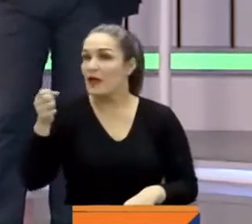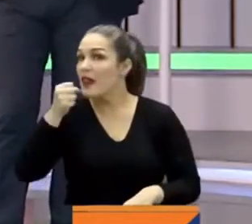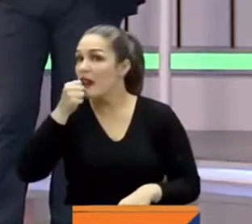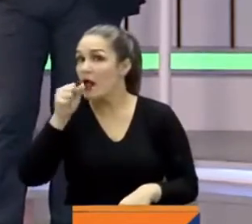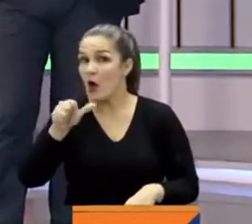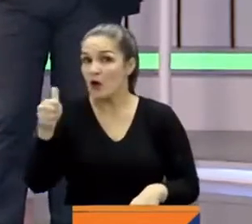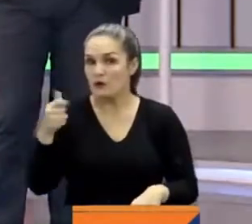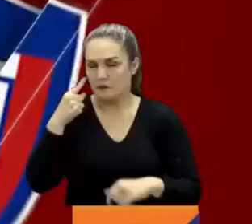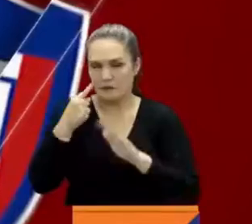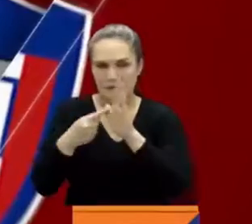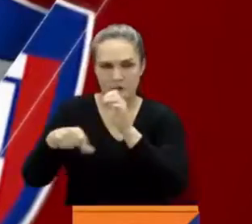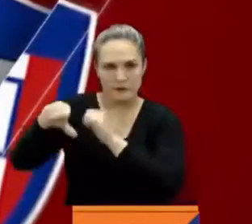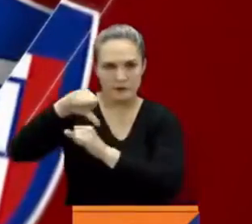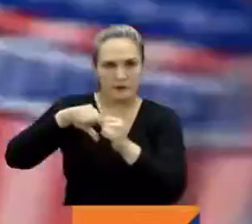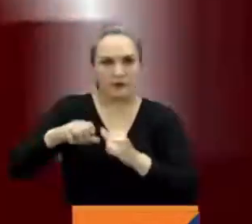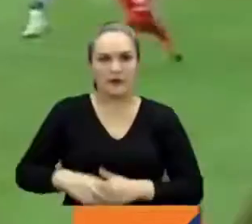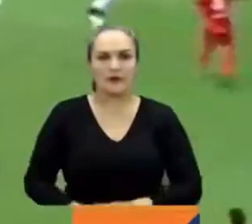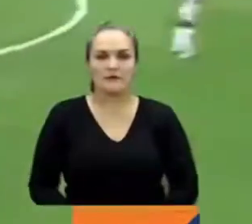Andrés Villegas.